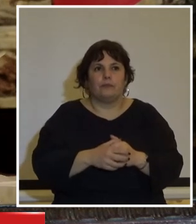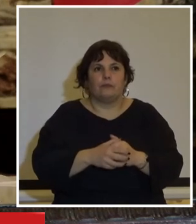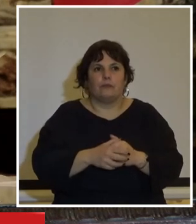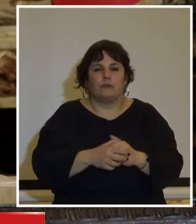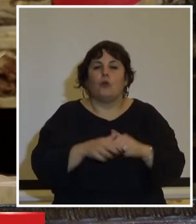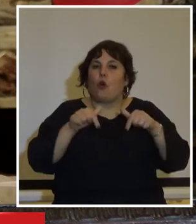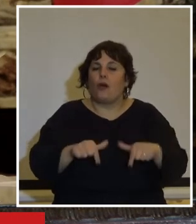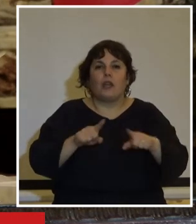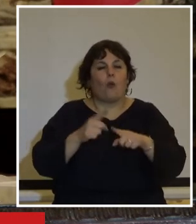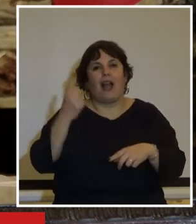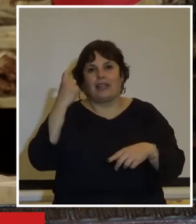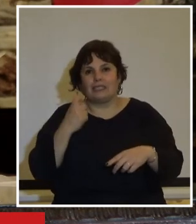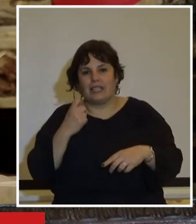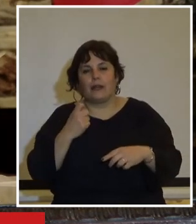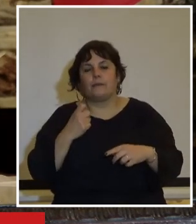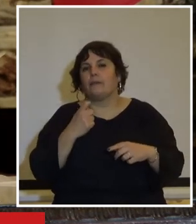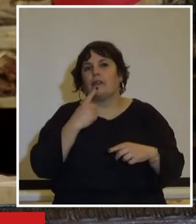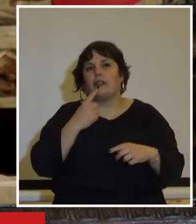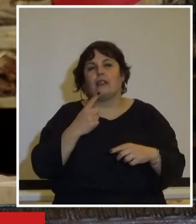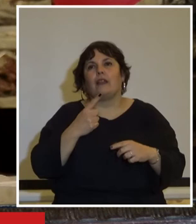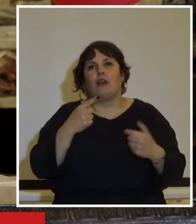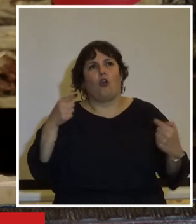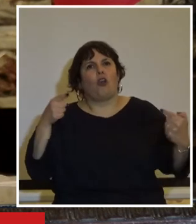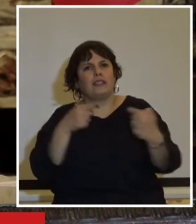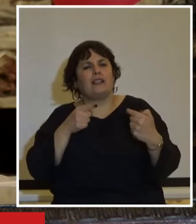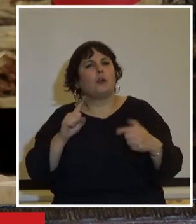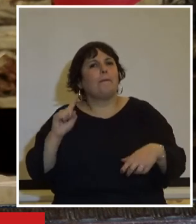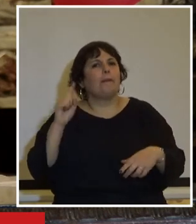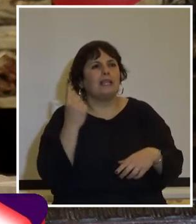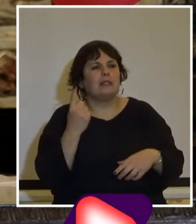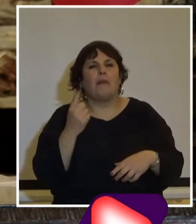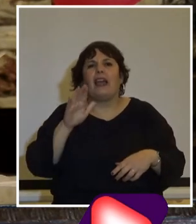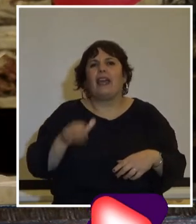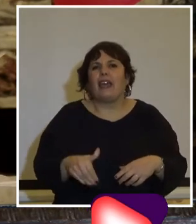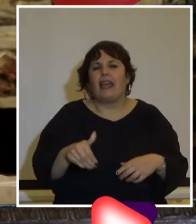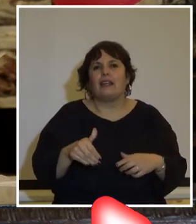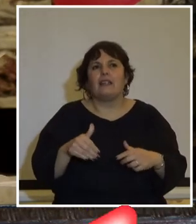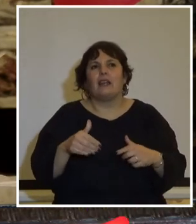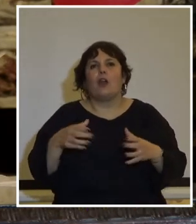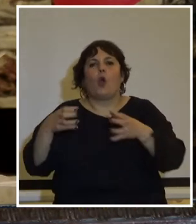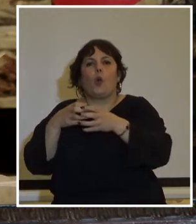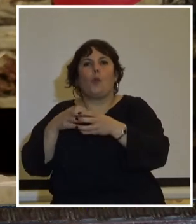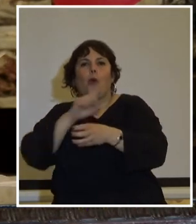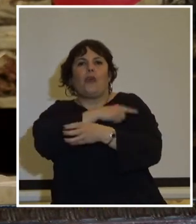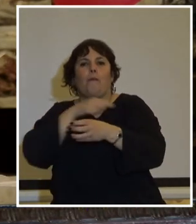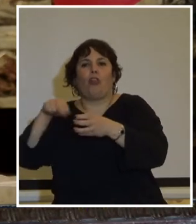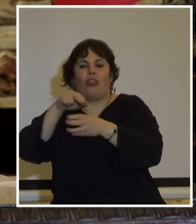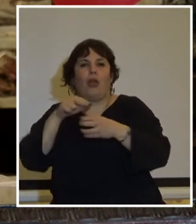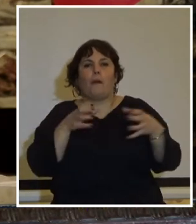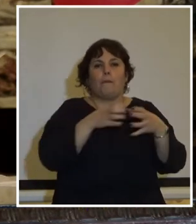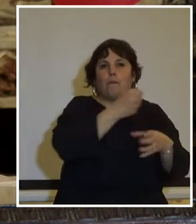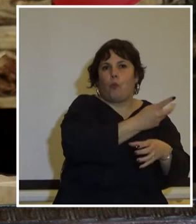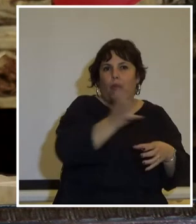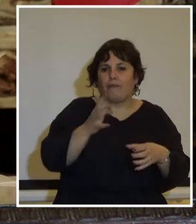hoy como ayer la contradicción principal es entre oligarquía y pueblo la